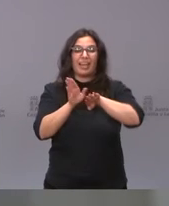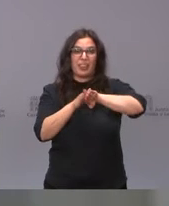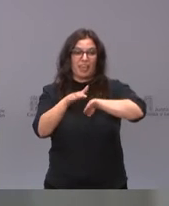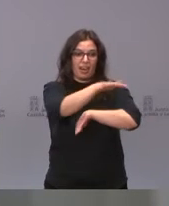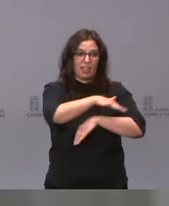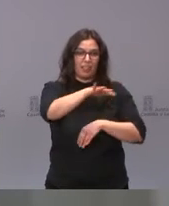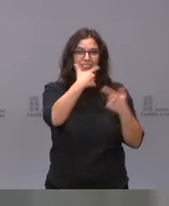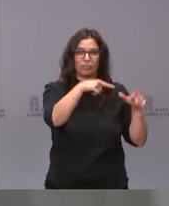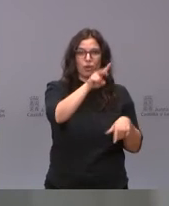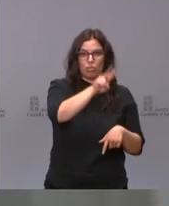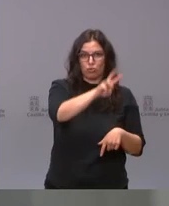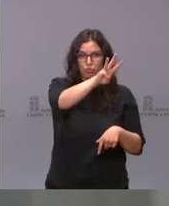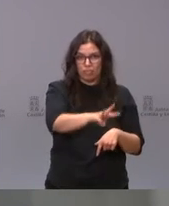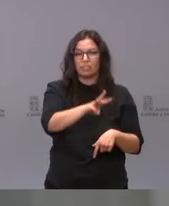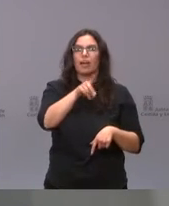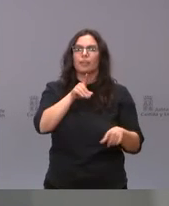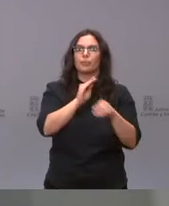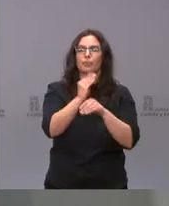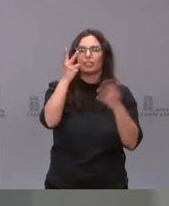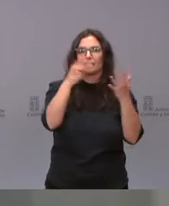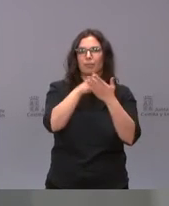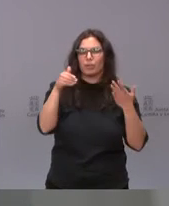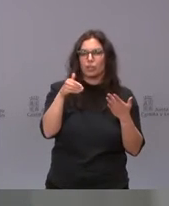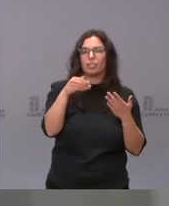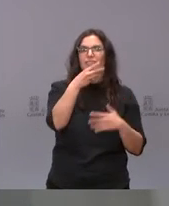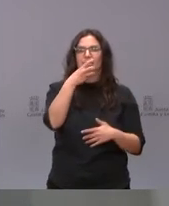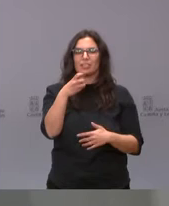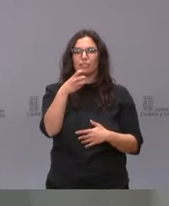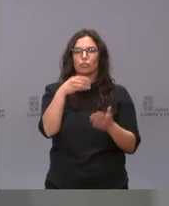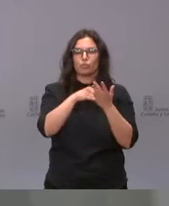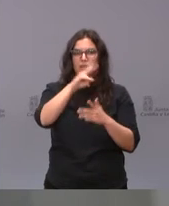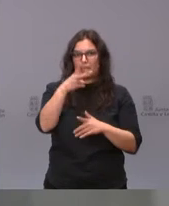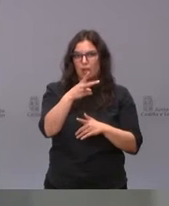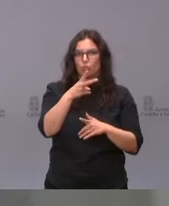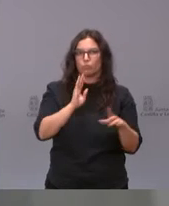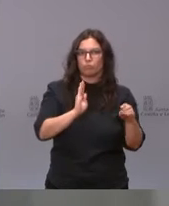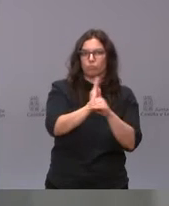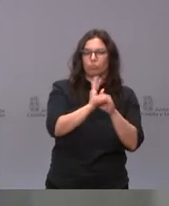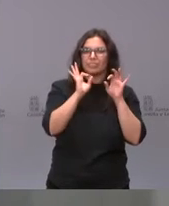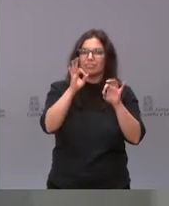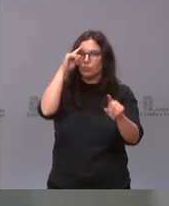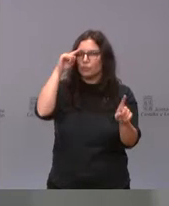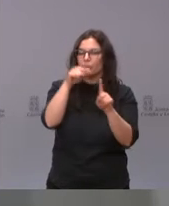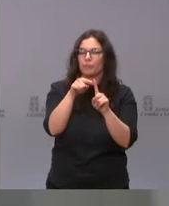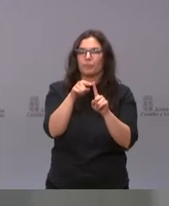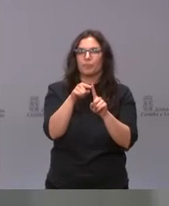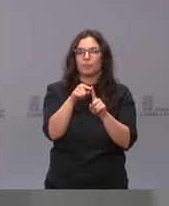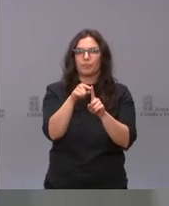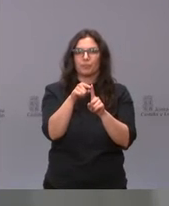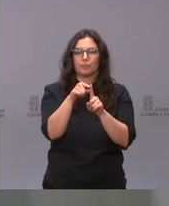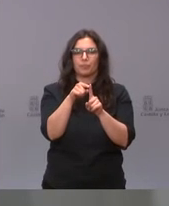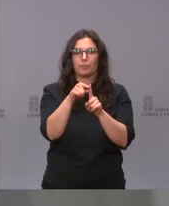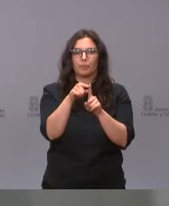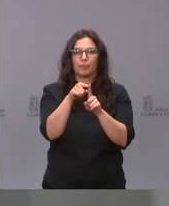más de 7 millones de euros, en concreto 7.300.000 euros, destinados a una